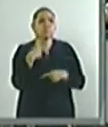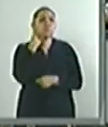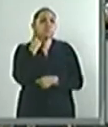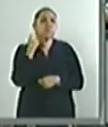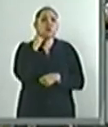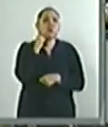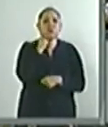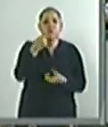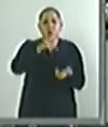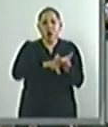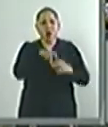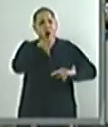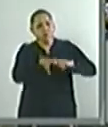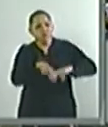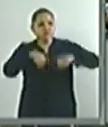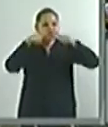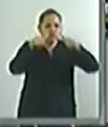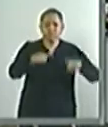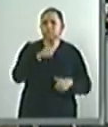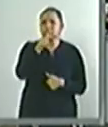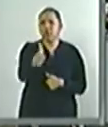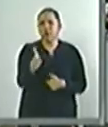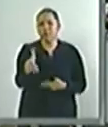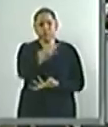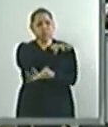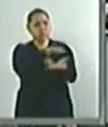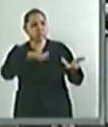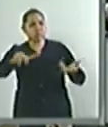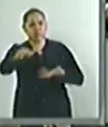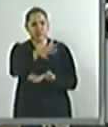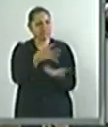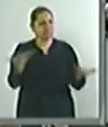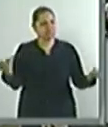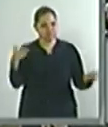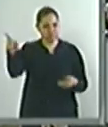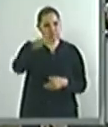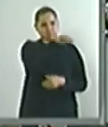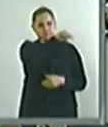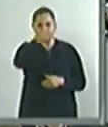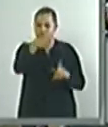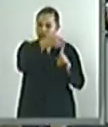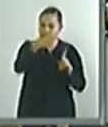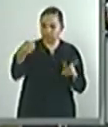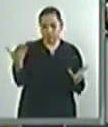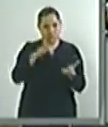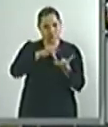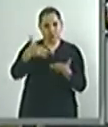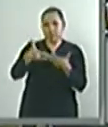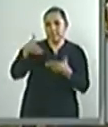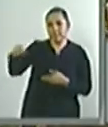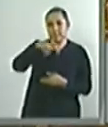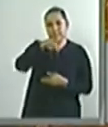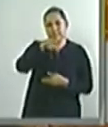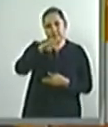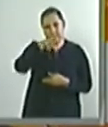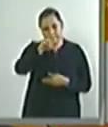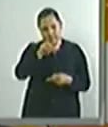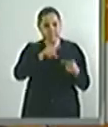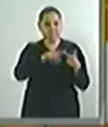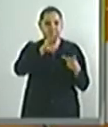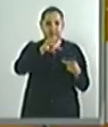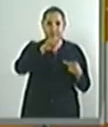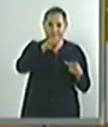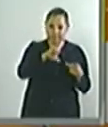o no están tomando atención a cada uno de los compañeros que aquí han pasado, como Minerva, como Felipe o como Jericó,